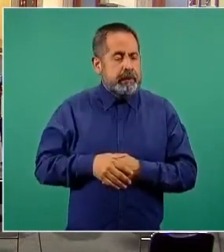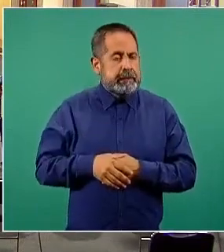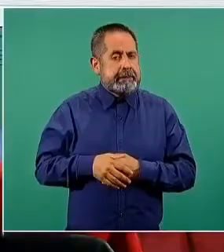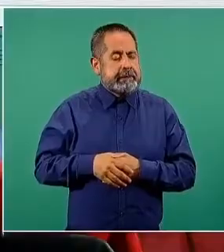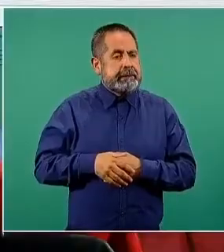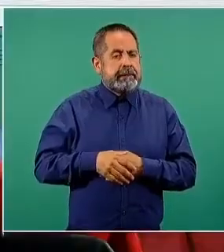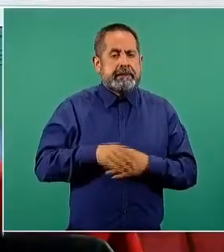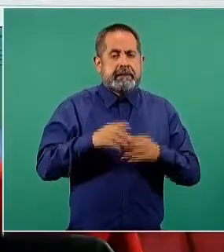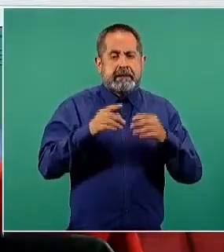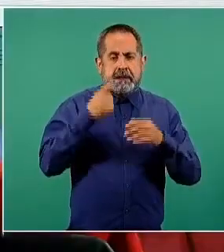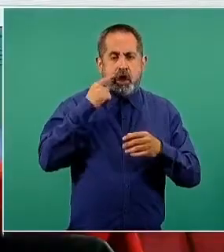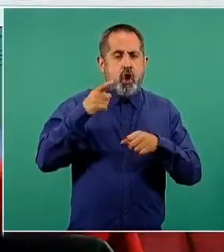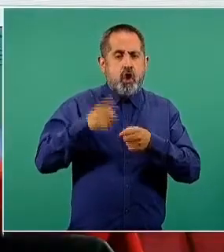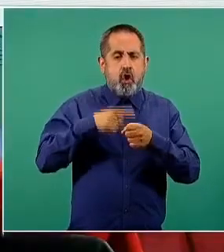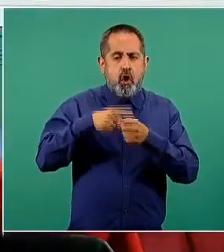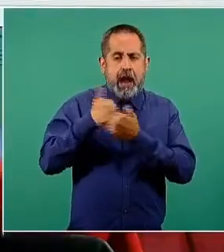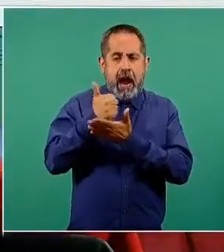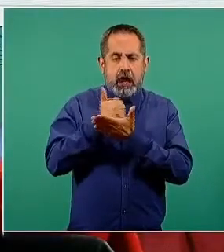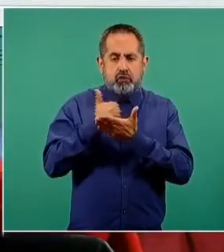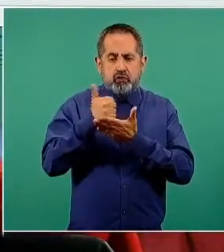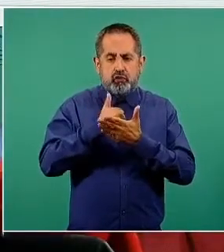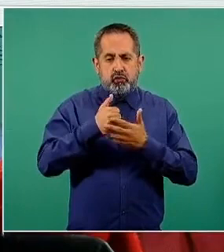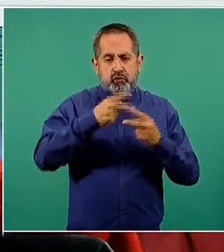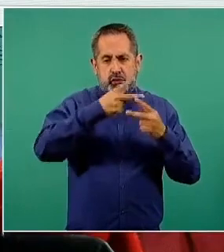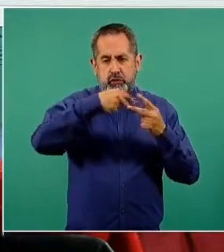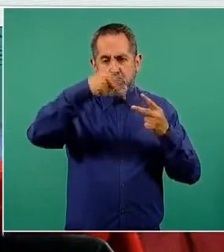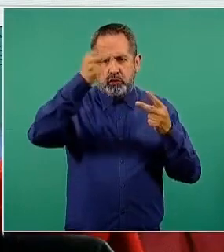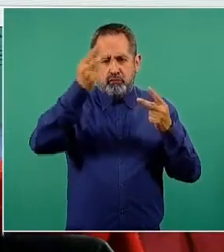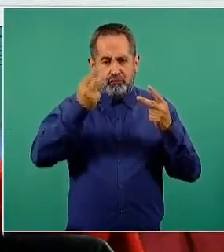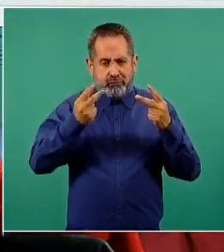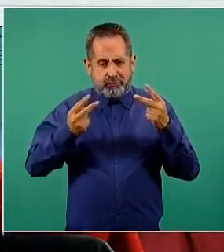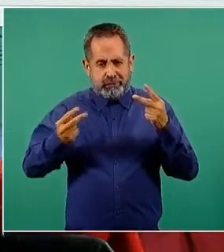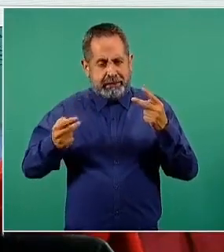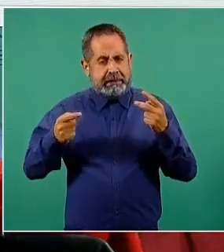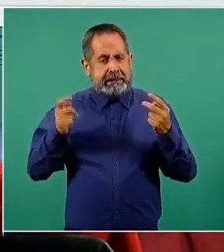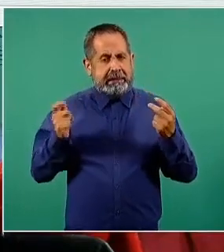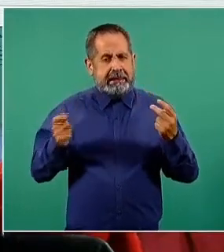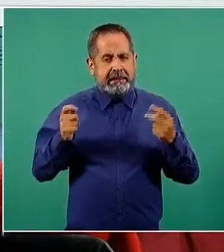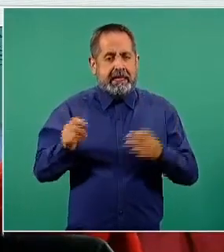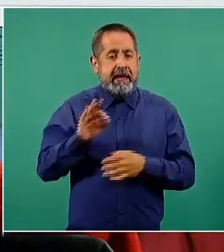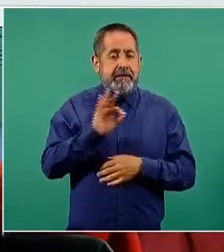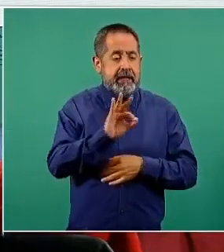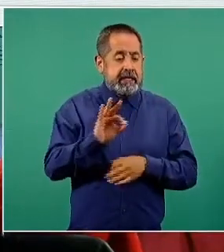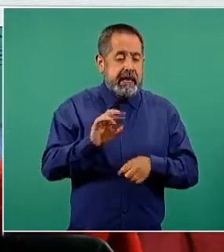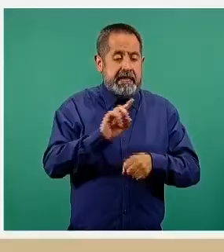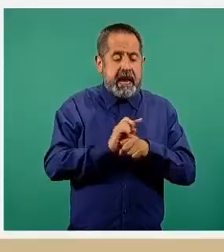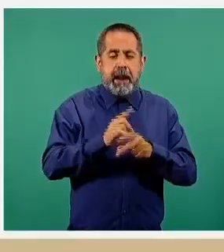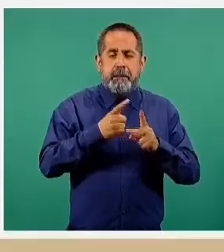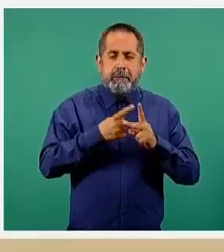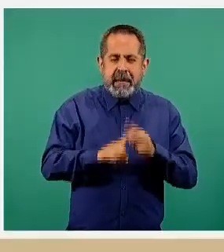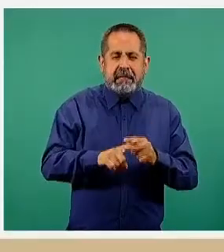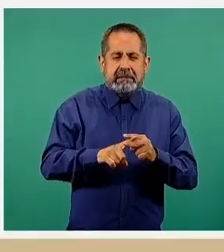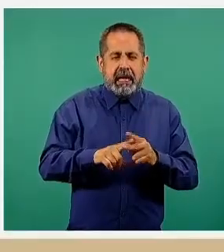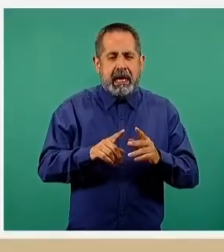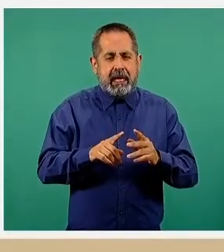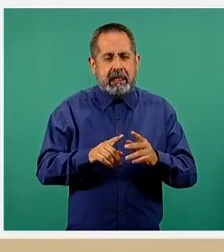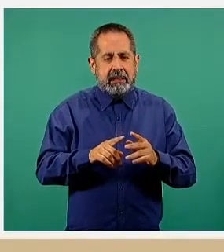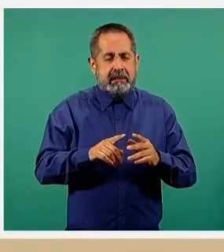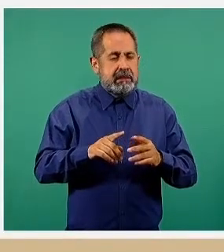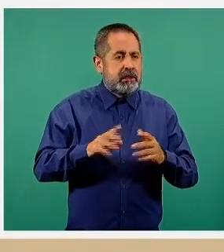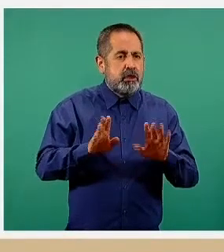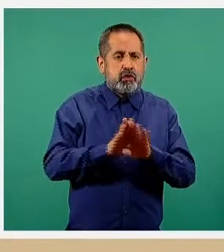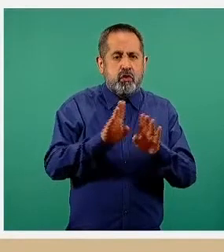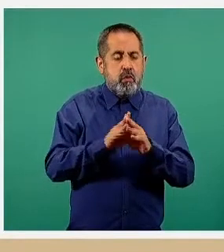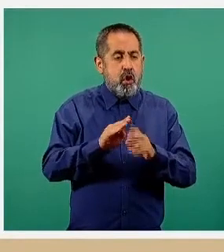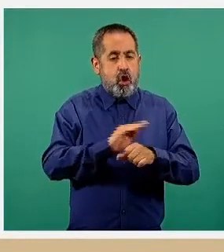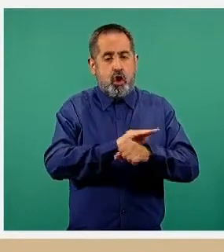de color azul, que es precisamente la que distribuye por fecha de inicio de síntomas los casos estimados